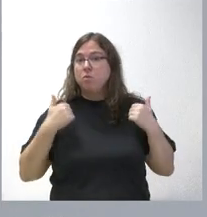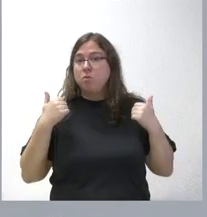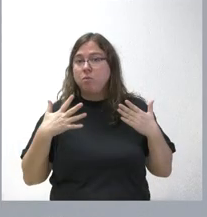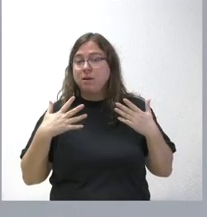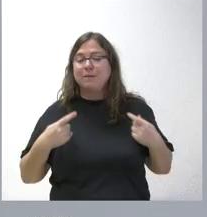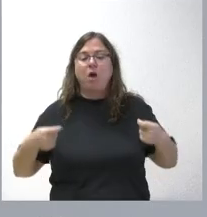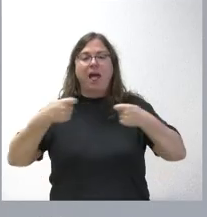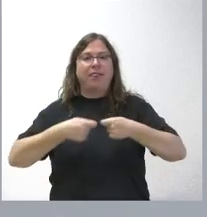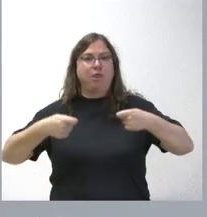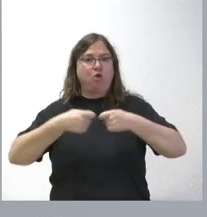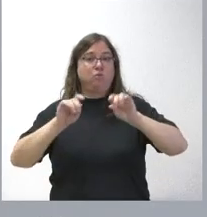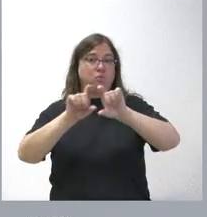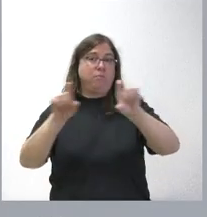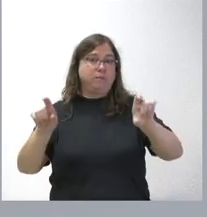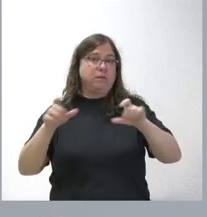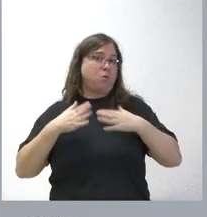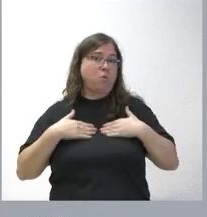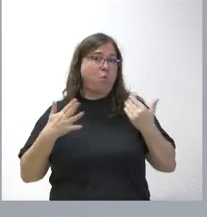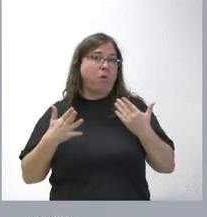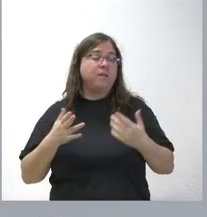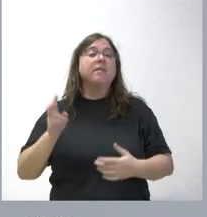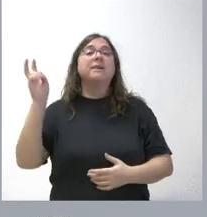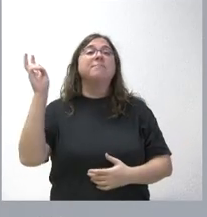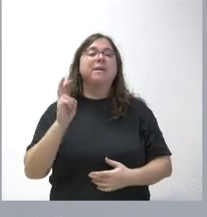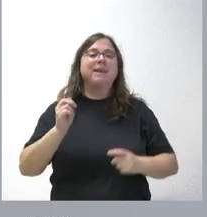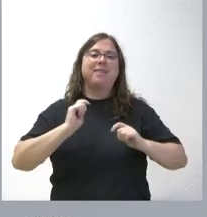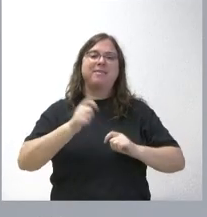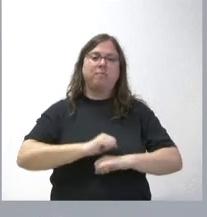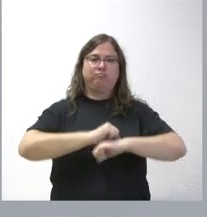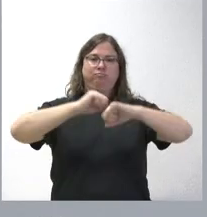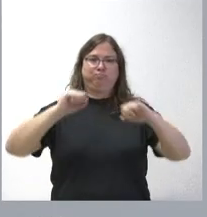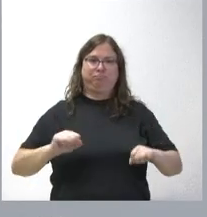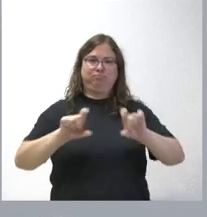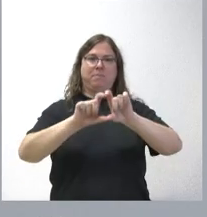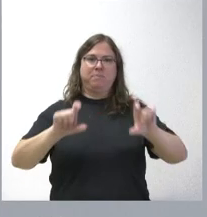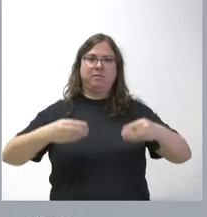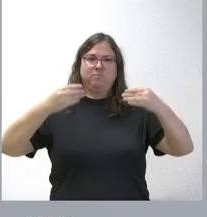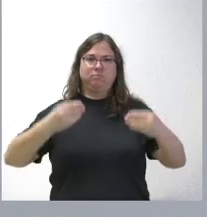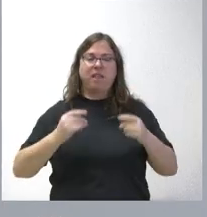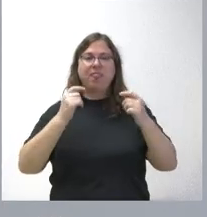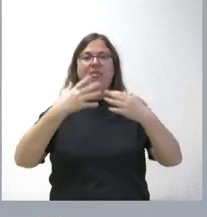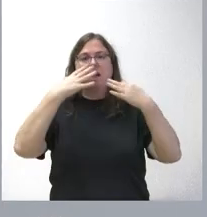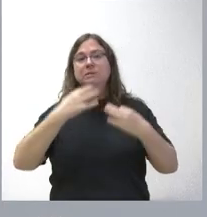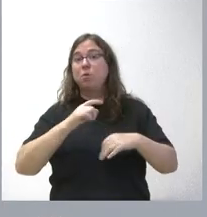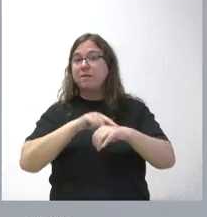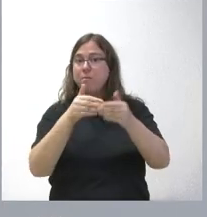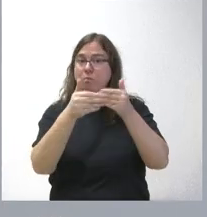accionariado de una empresa venga a dar solvencia a esa empresa, venga a dar seguridad en el tiempo,